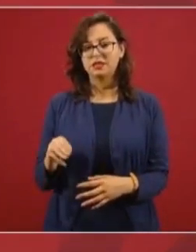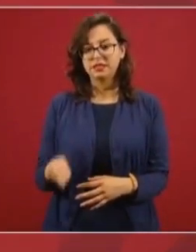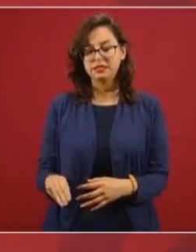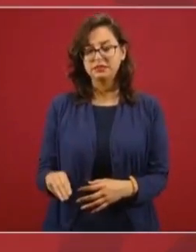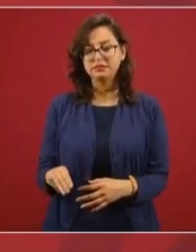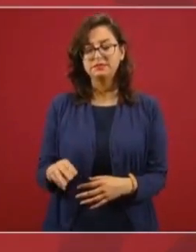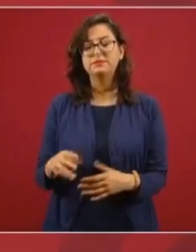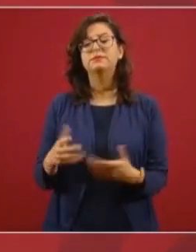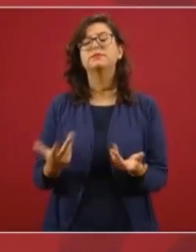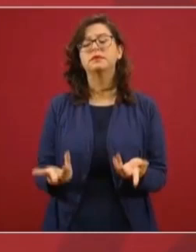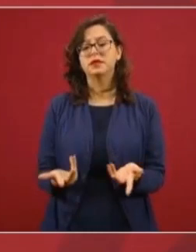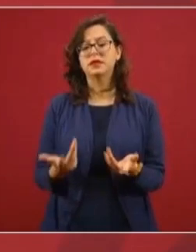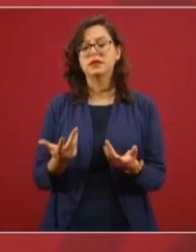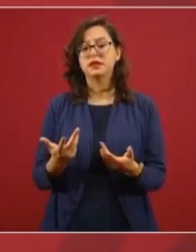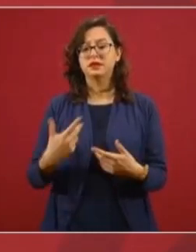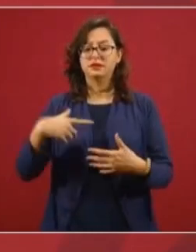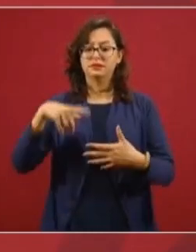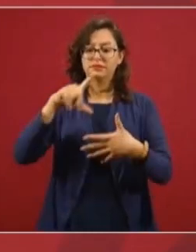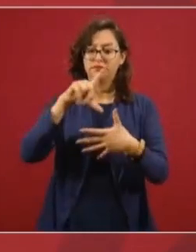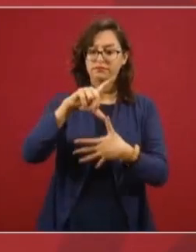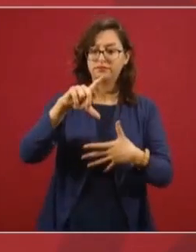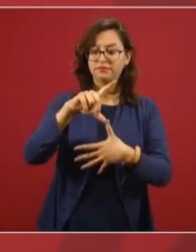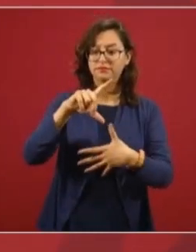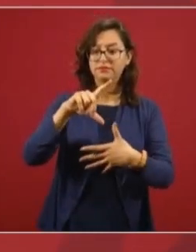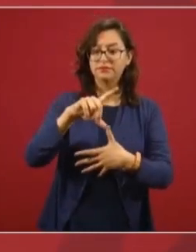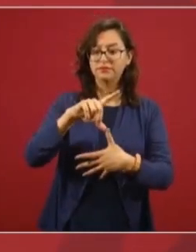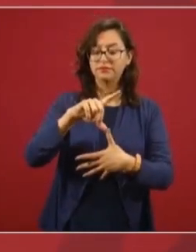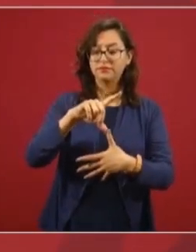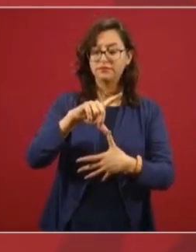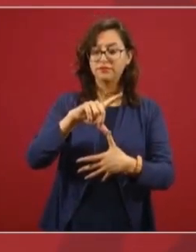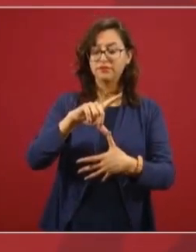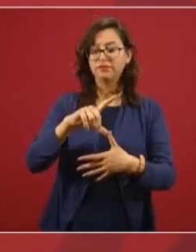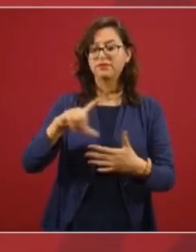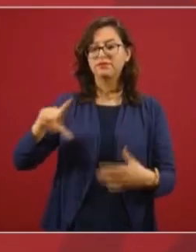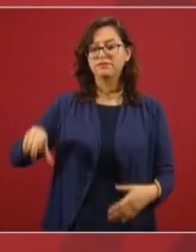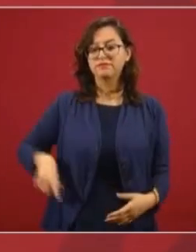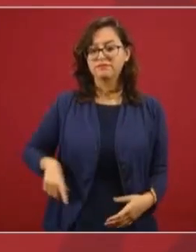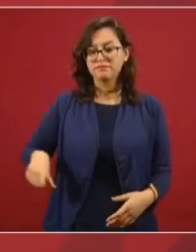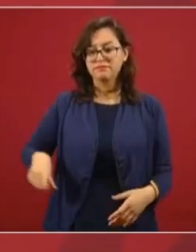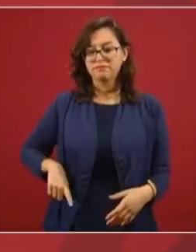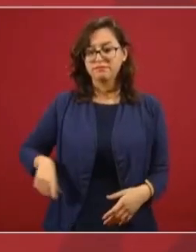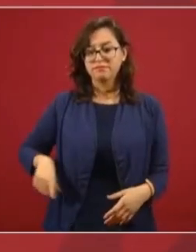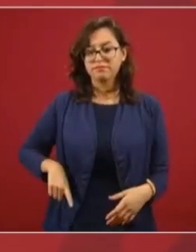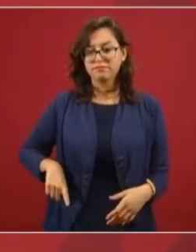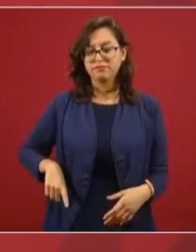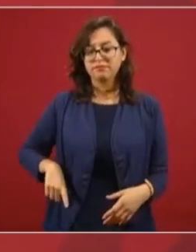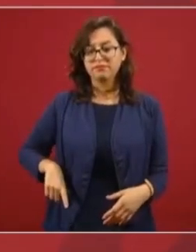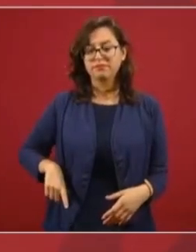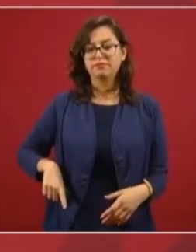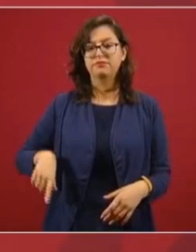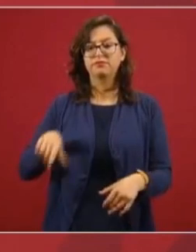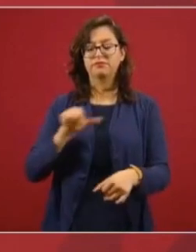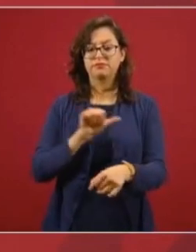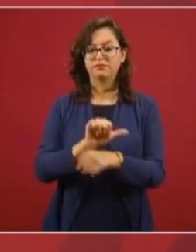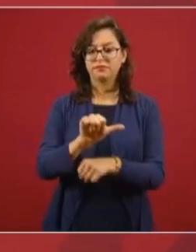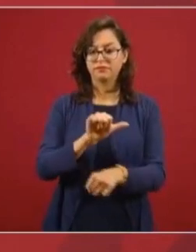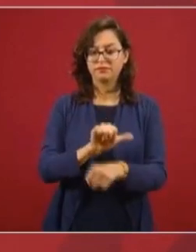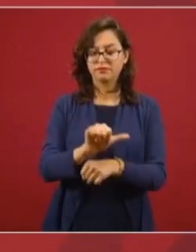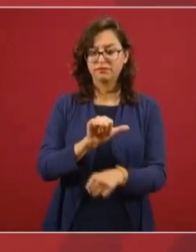en el caso de América Latina, los gobiernos de Argentina